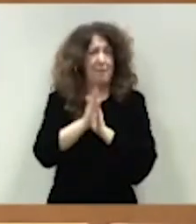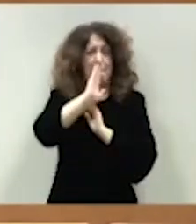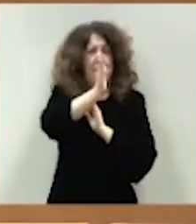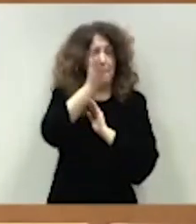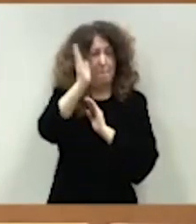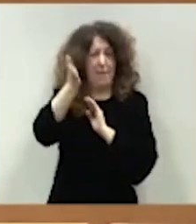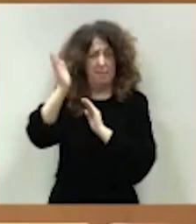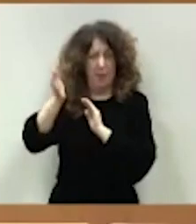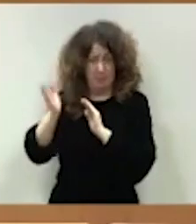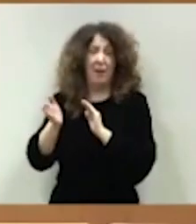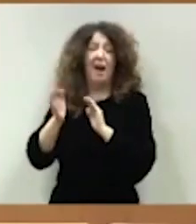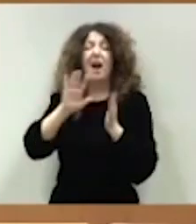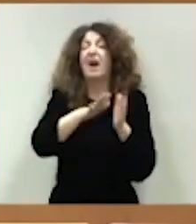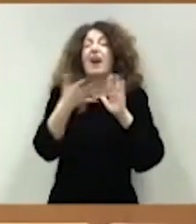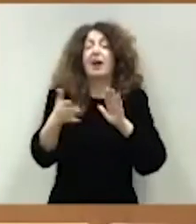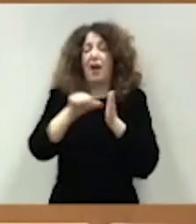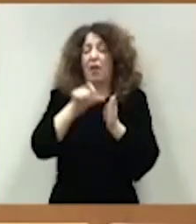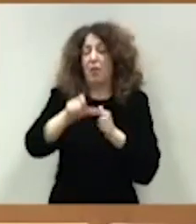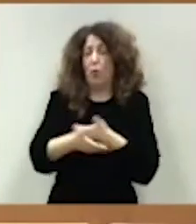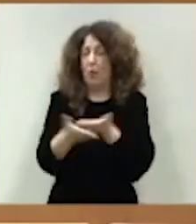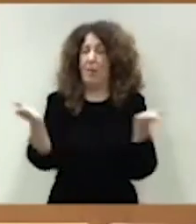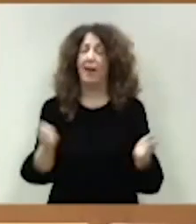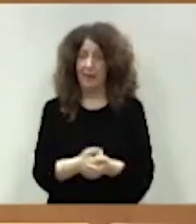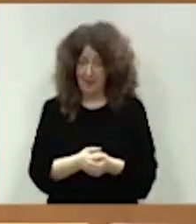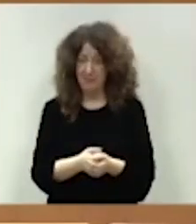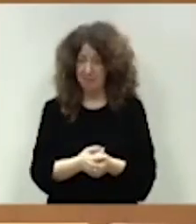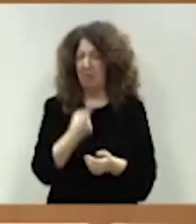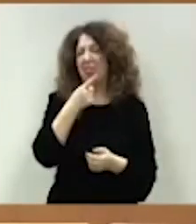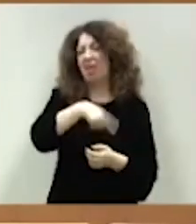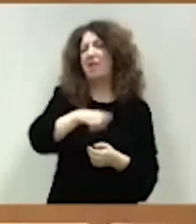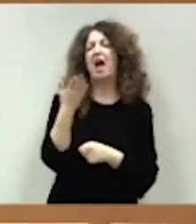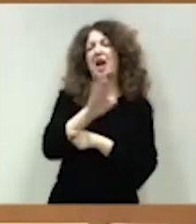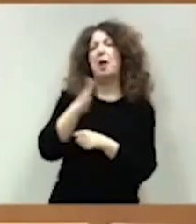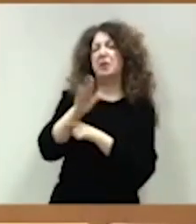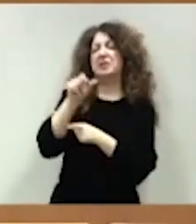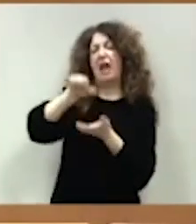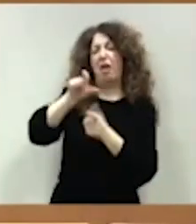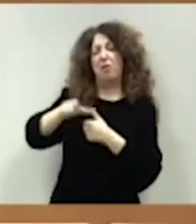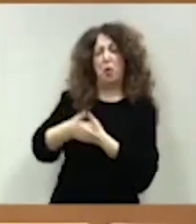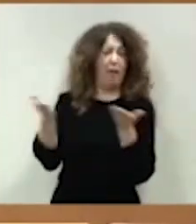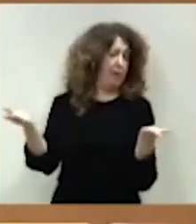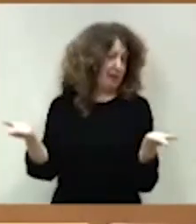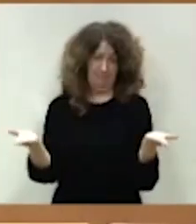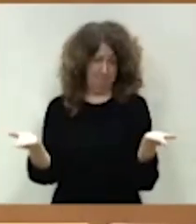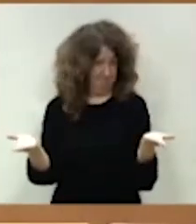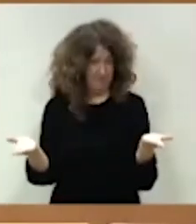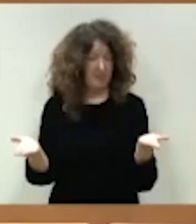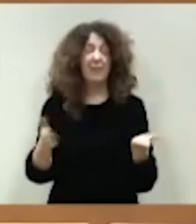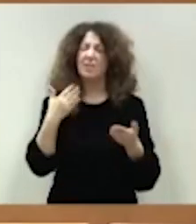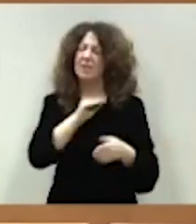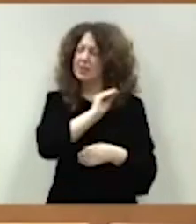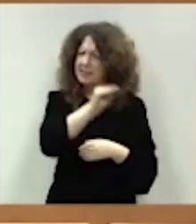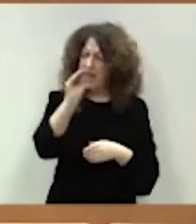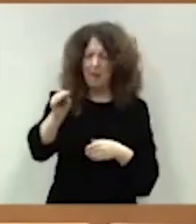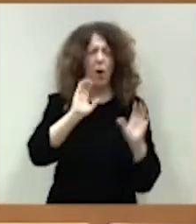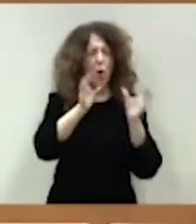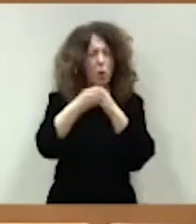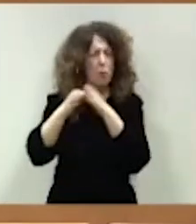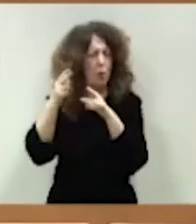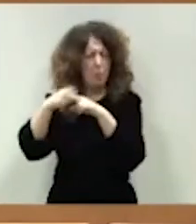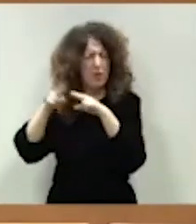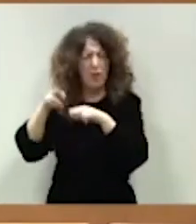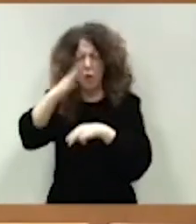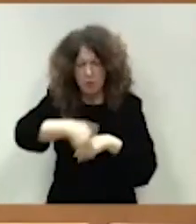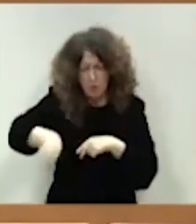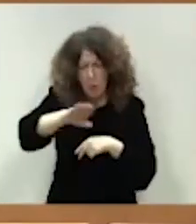la ciudadanía que dicen representar. Por eso, yo hago un llamamiento a que todos los partidos, pero especialmente el Partido